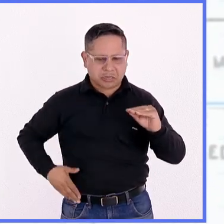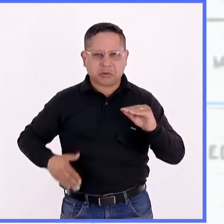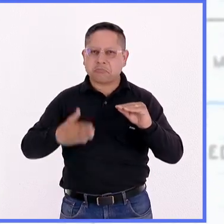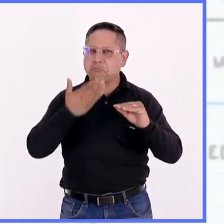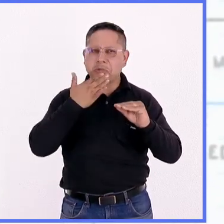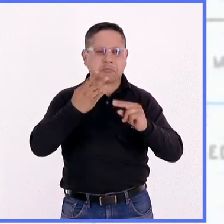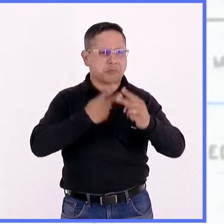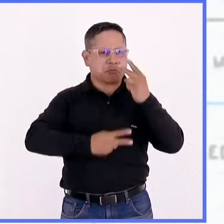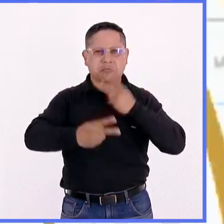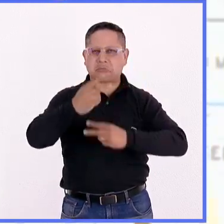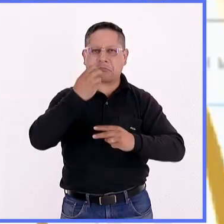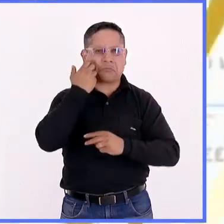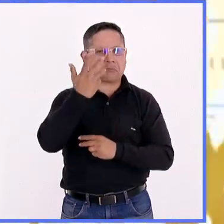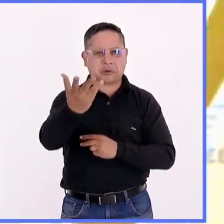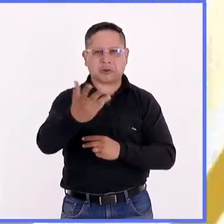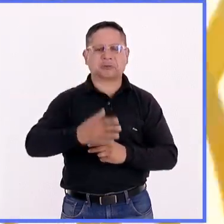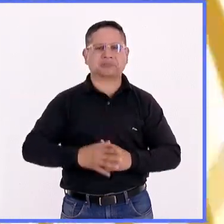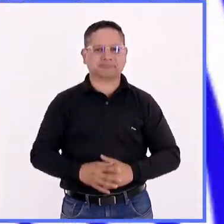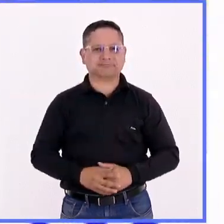bienvenidos.